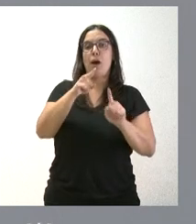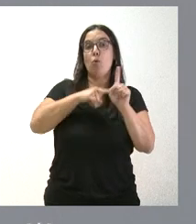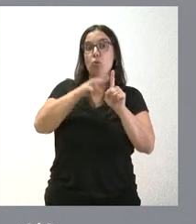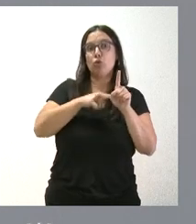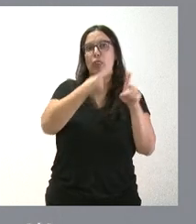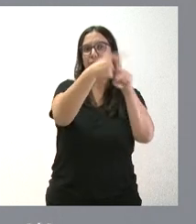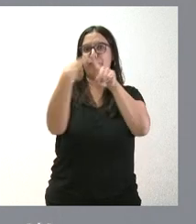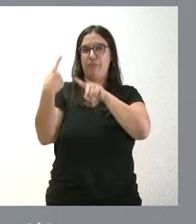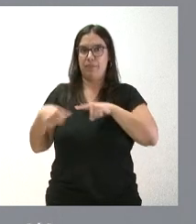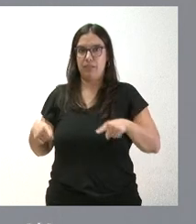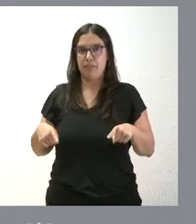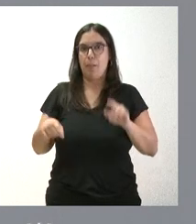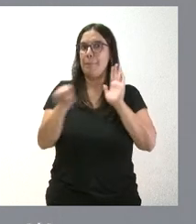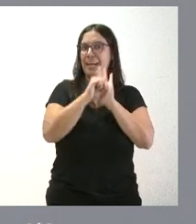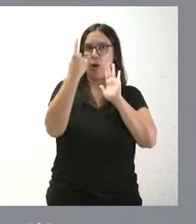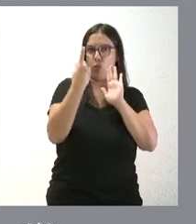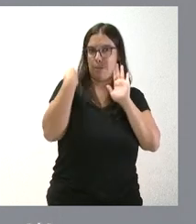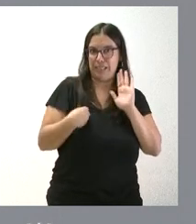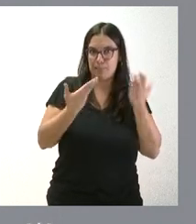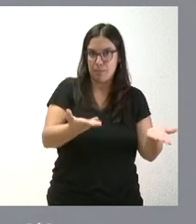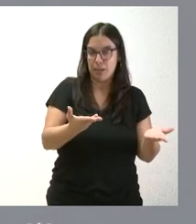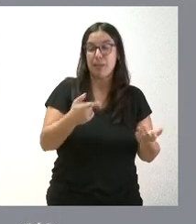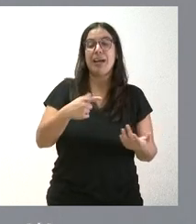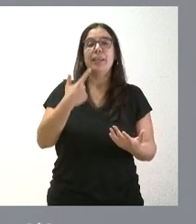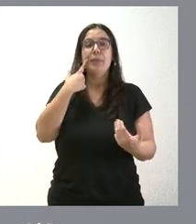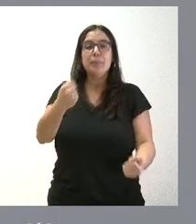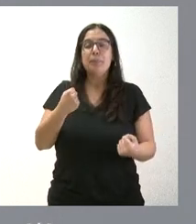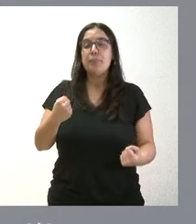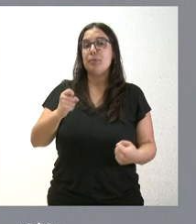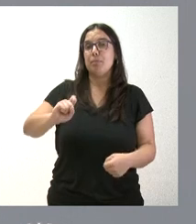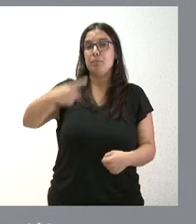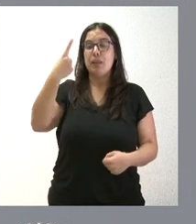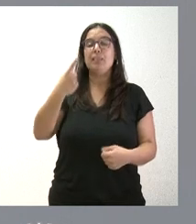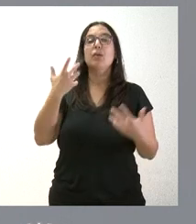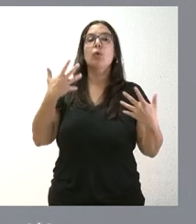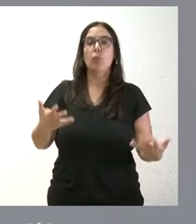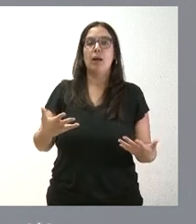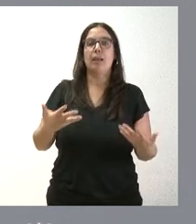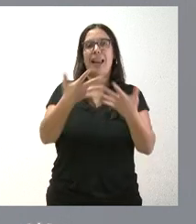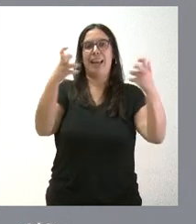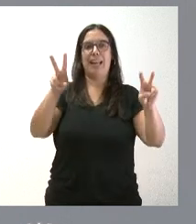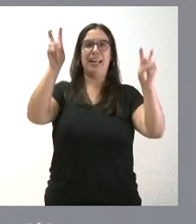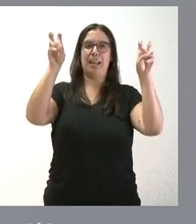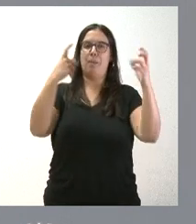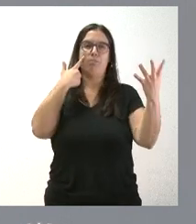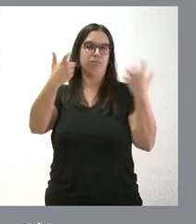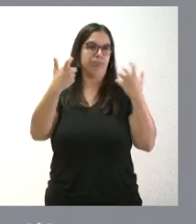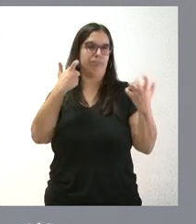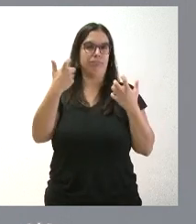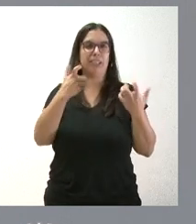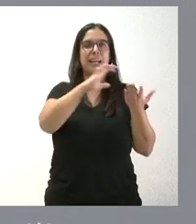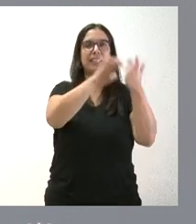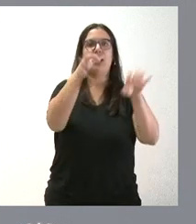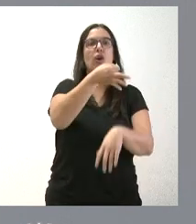soporte, la misma marca. Pero en este caso lo que es muy potente de toda esa marca es el lema. El lema de Castilla y León